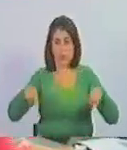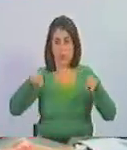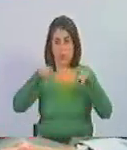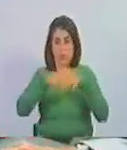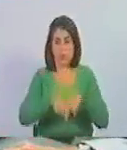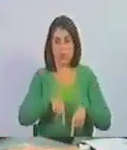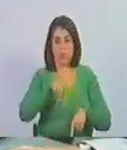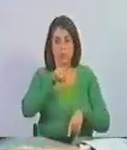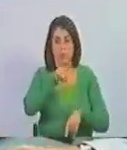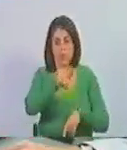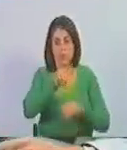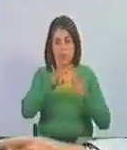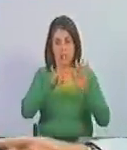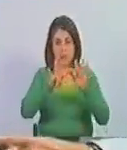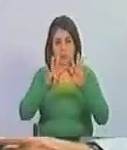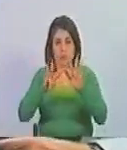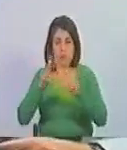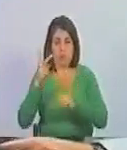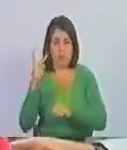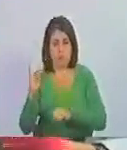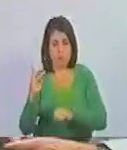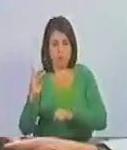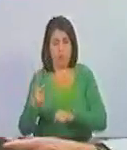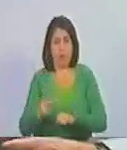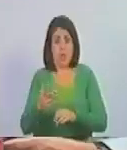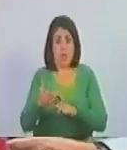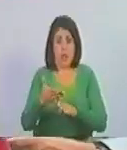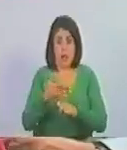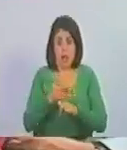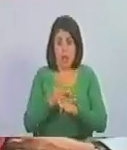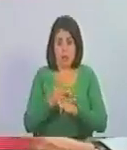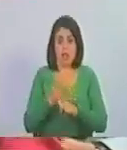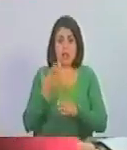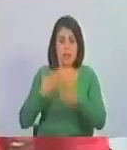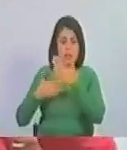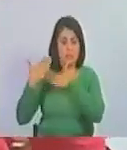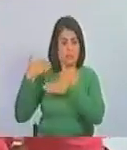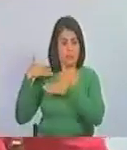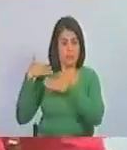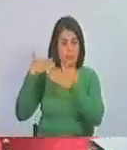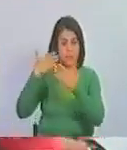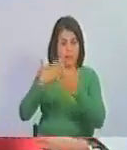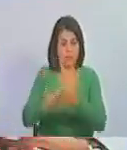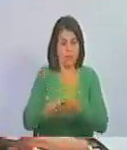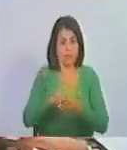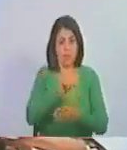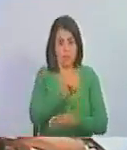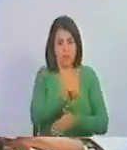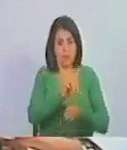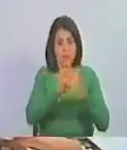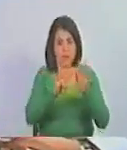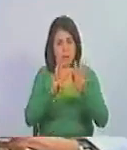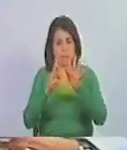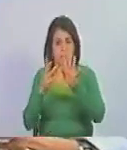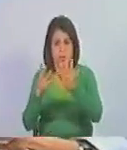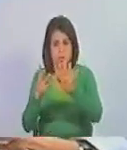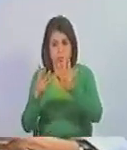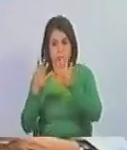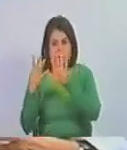de febrero de 1992 y ante los acontecimientos de 1989,